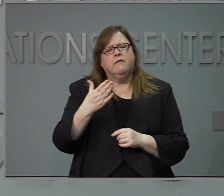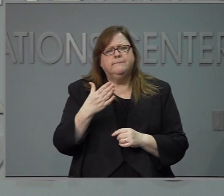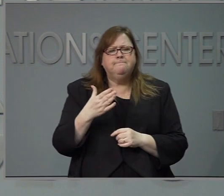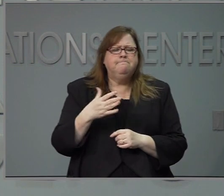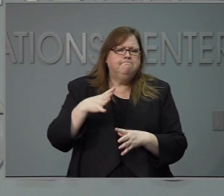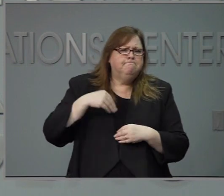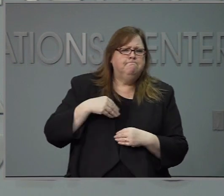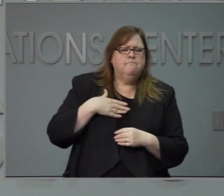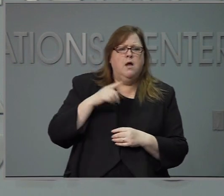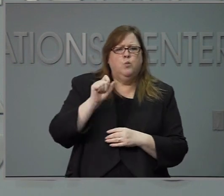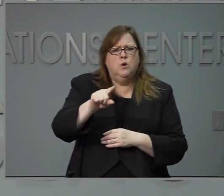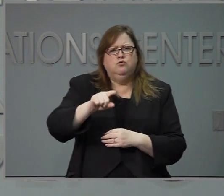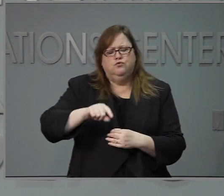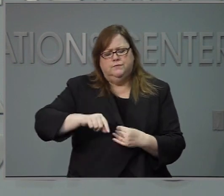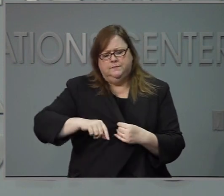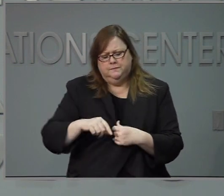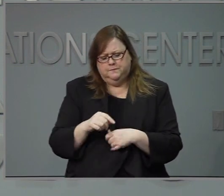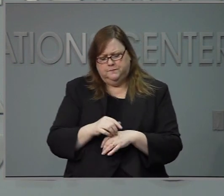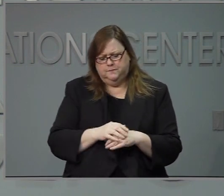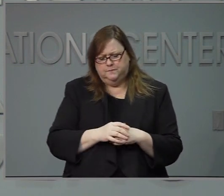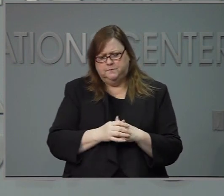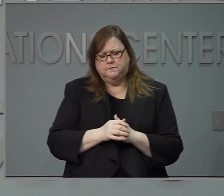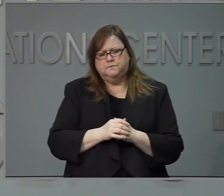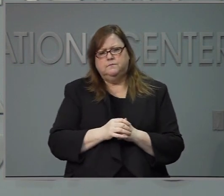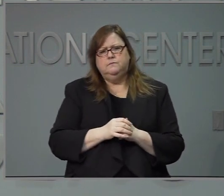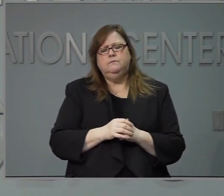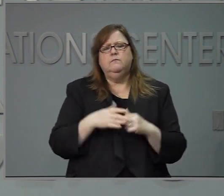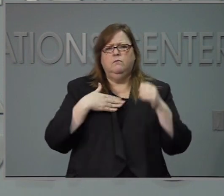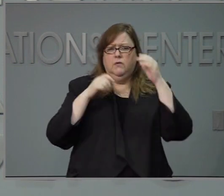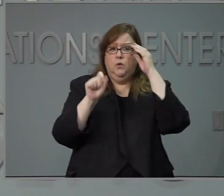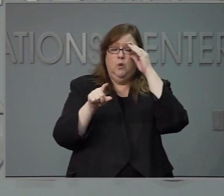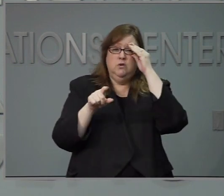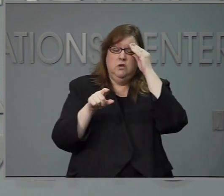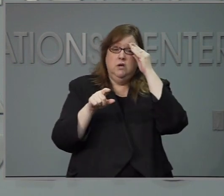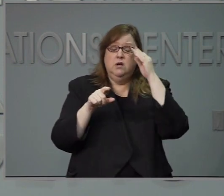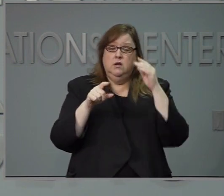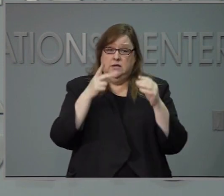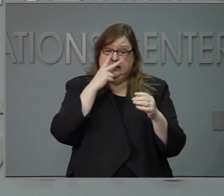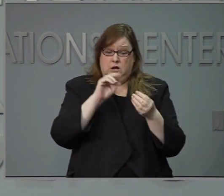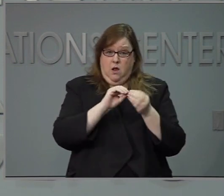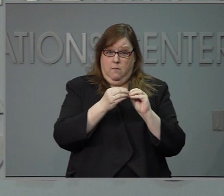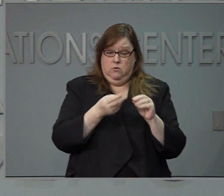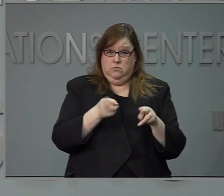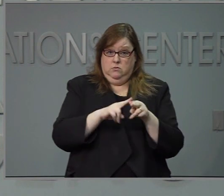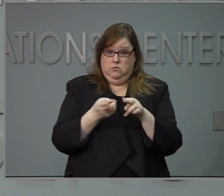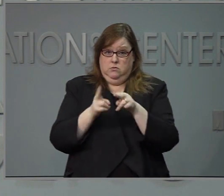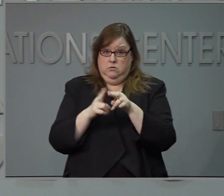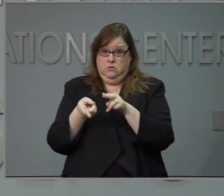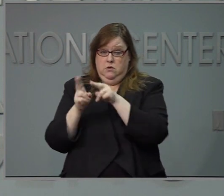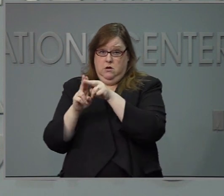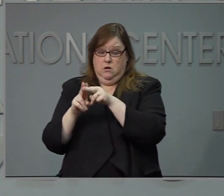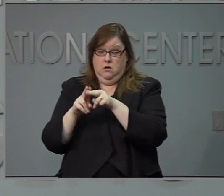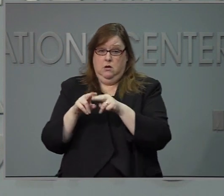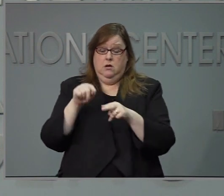I you know, I'll ask you come. Padas cuando la si las cifras van en la dirección equivocada.